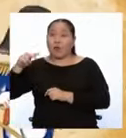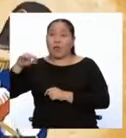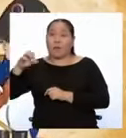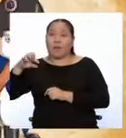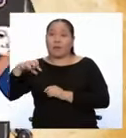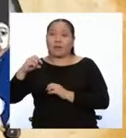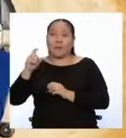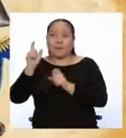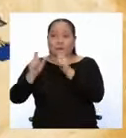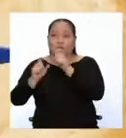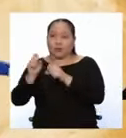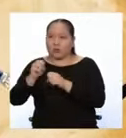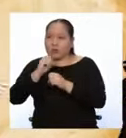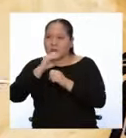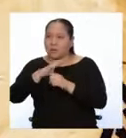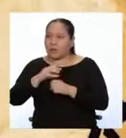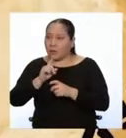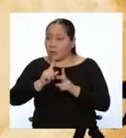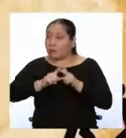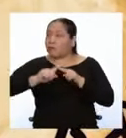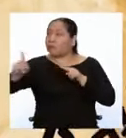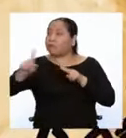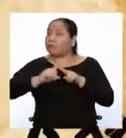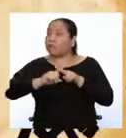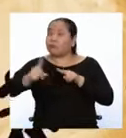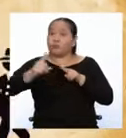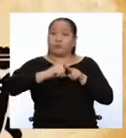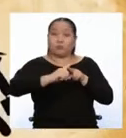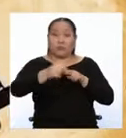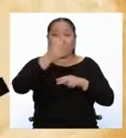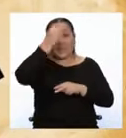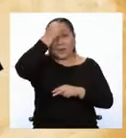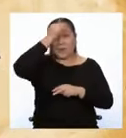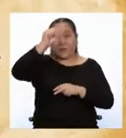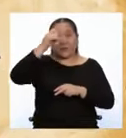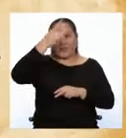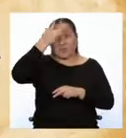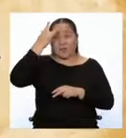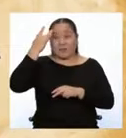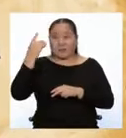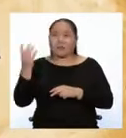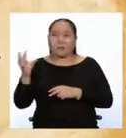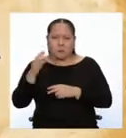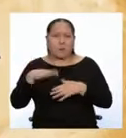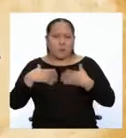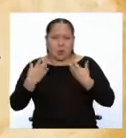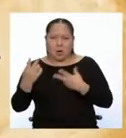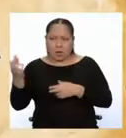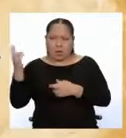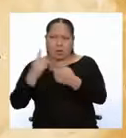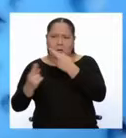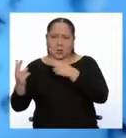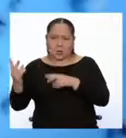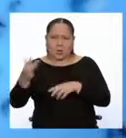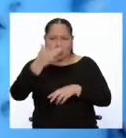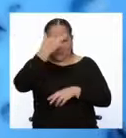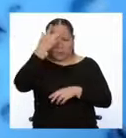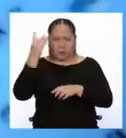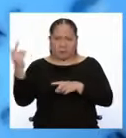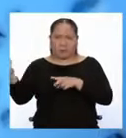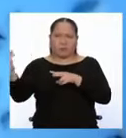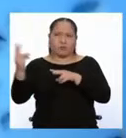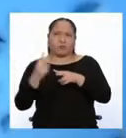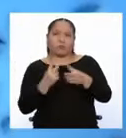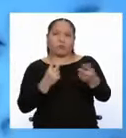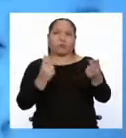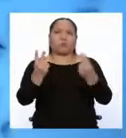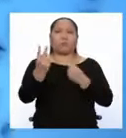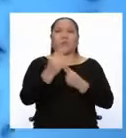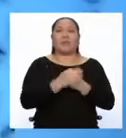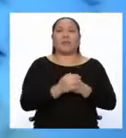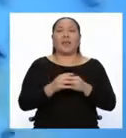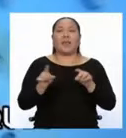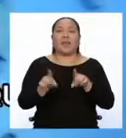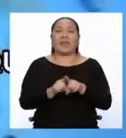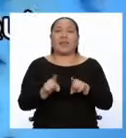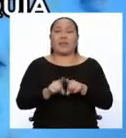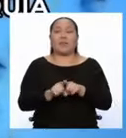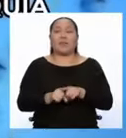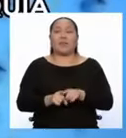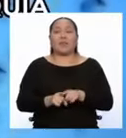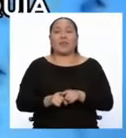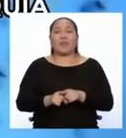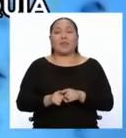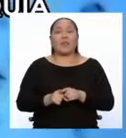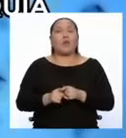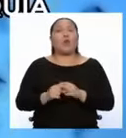que personas que habían sido exiliadas durante la revolución francesa retornen a Francia. Y también optó por tener un